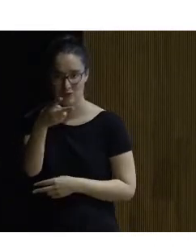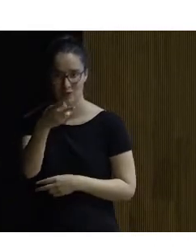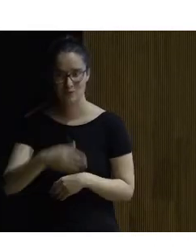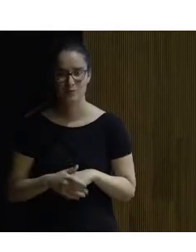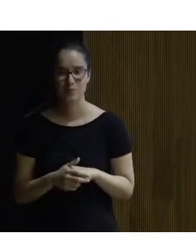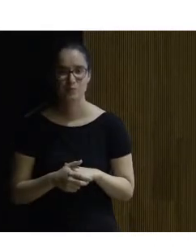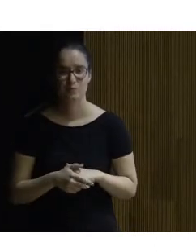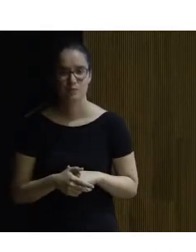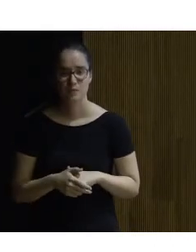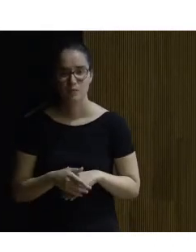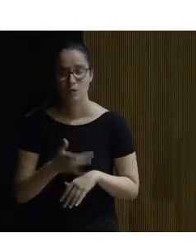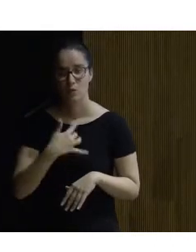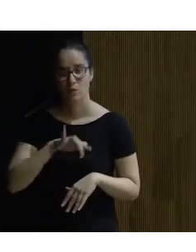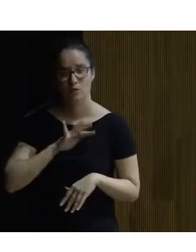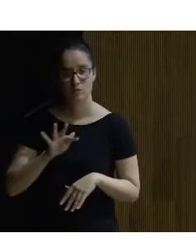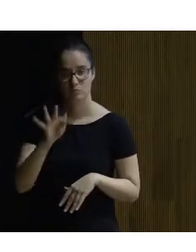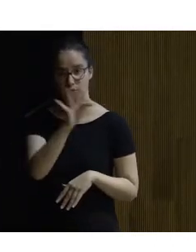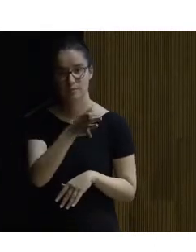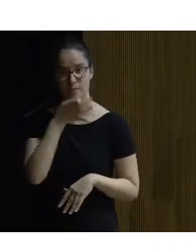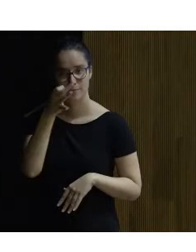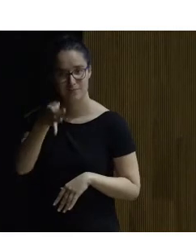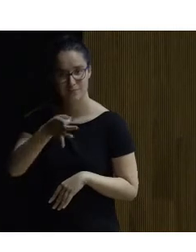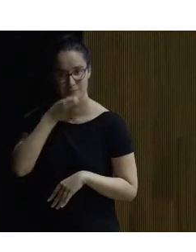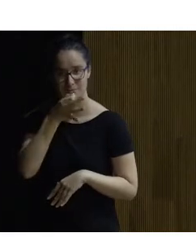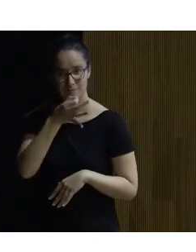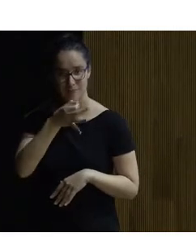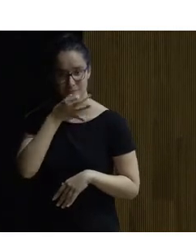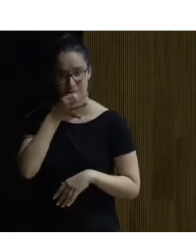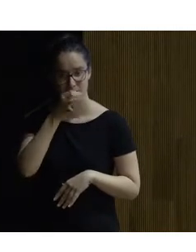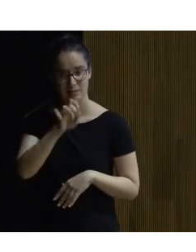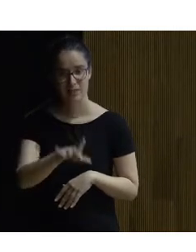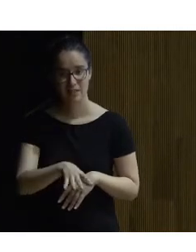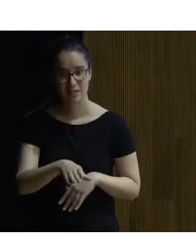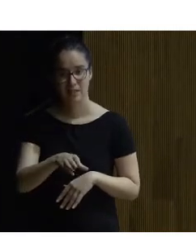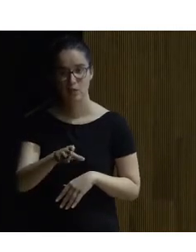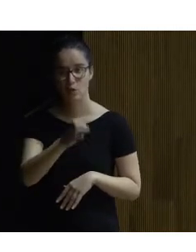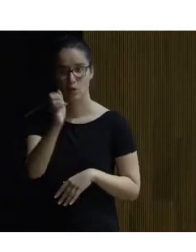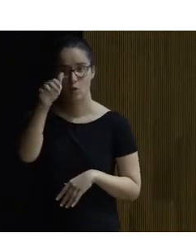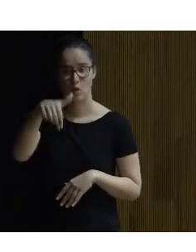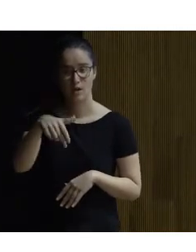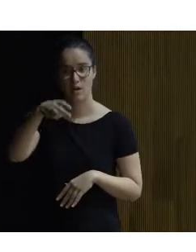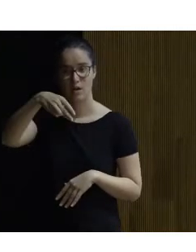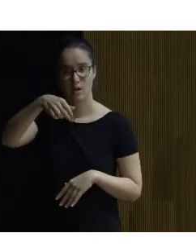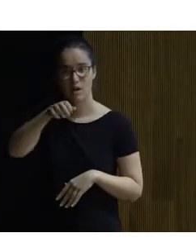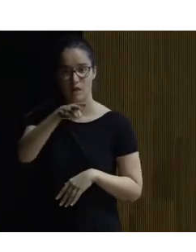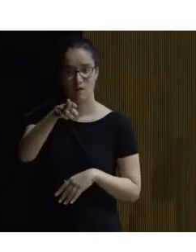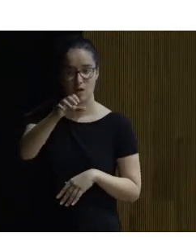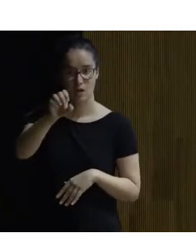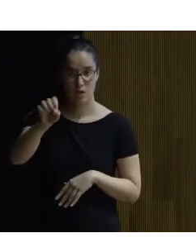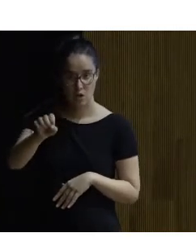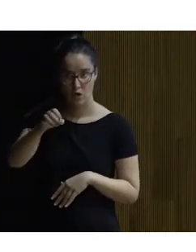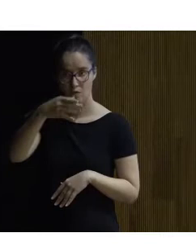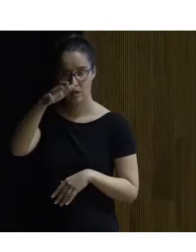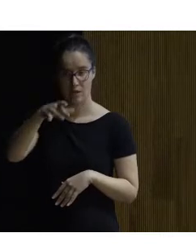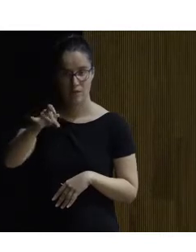bueno nuestro próximo ponente es Juan Navarro Juan Navarro Valdeberg que como sabéis